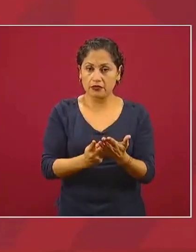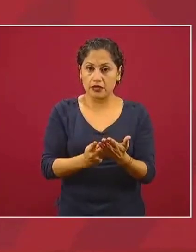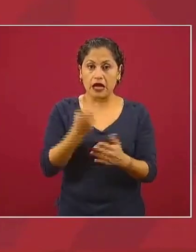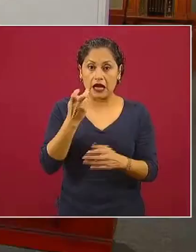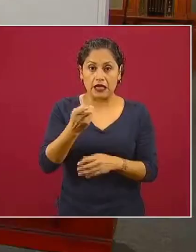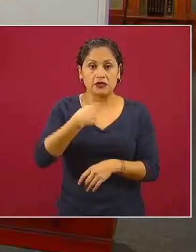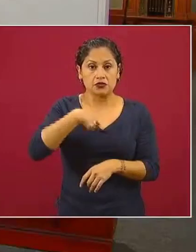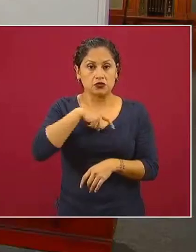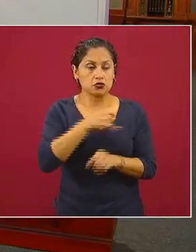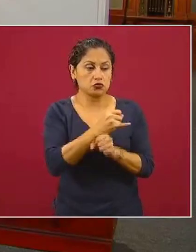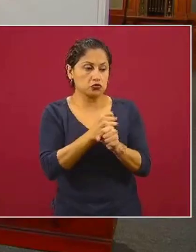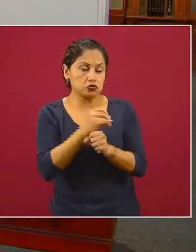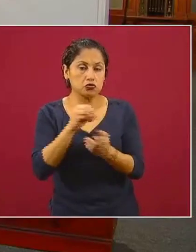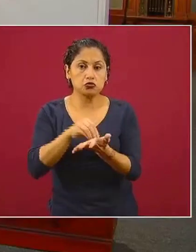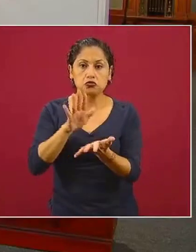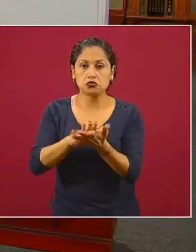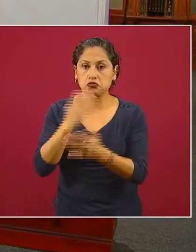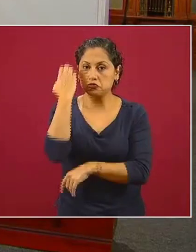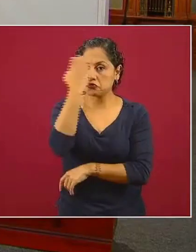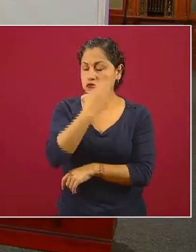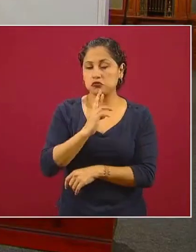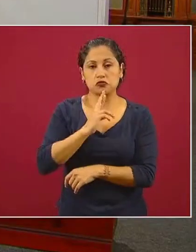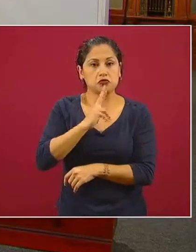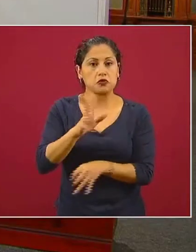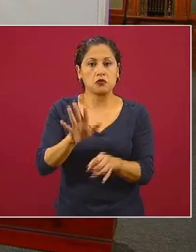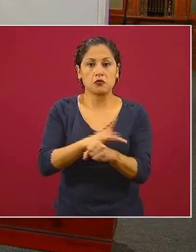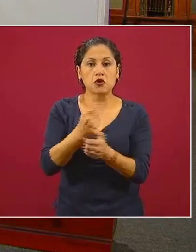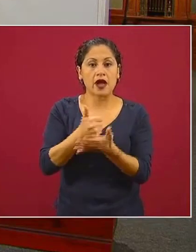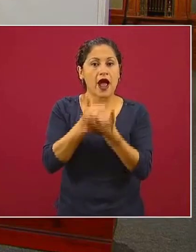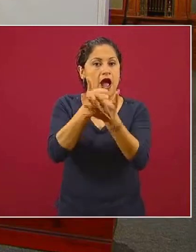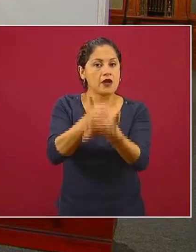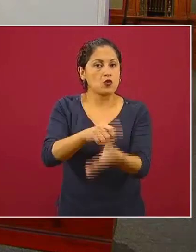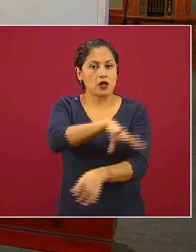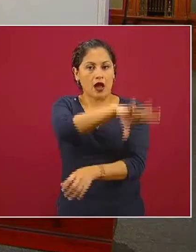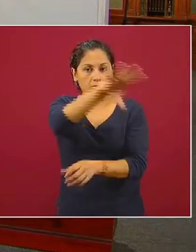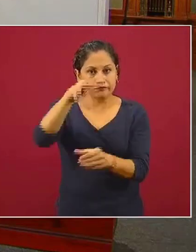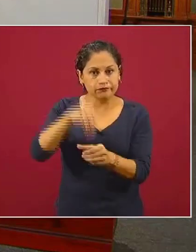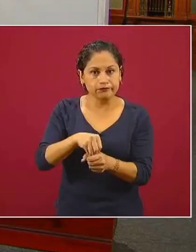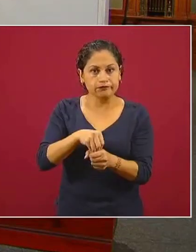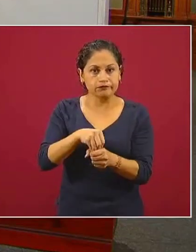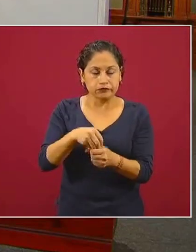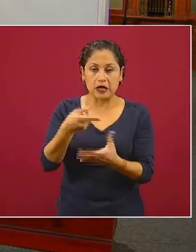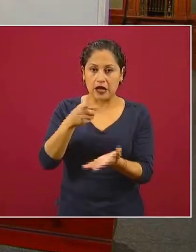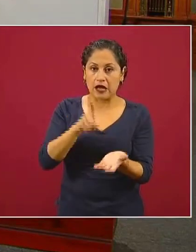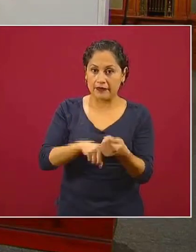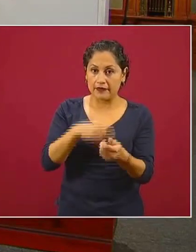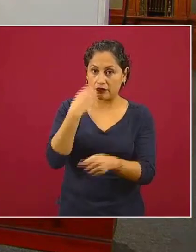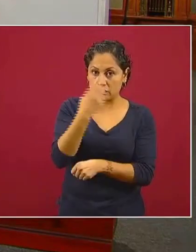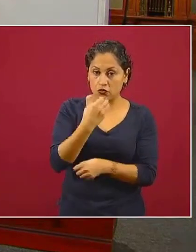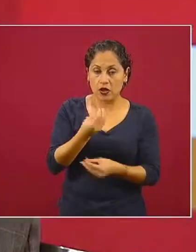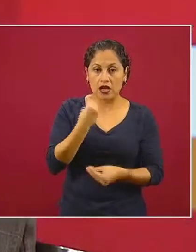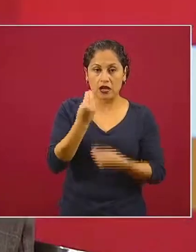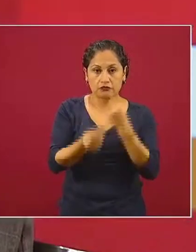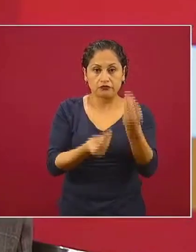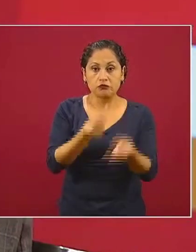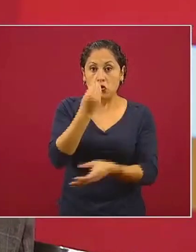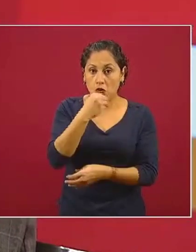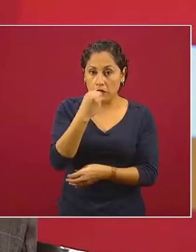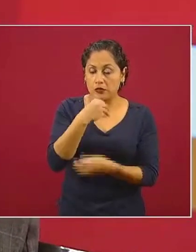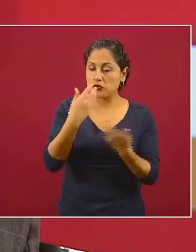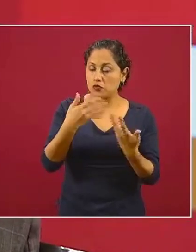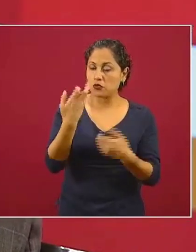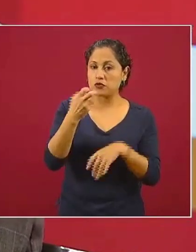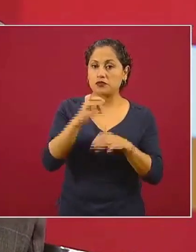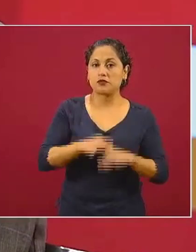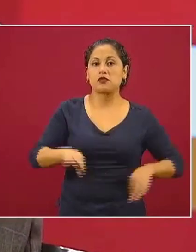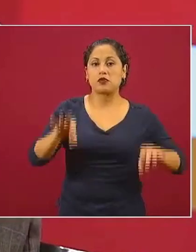evaluado precisamente porque es muy integral y el componente nutricional es parte de este la vocación de las